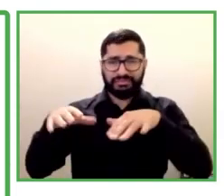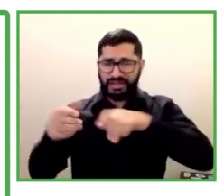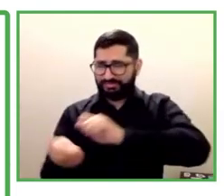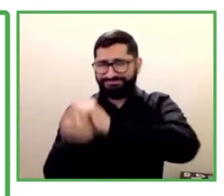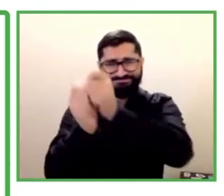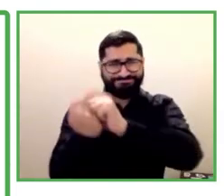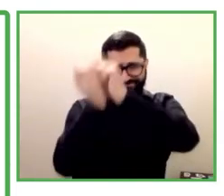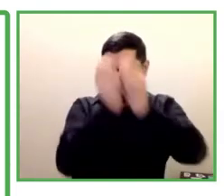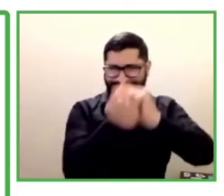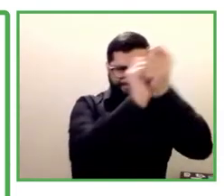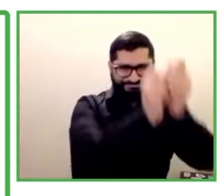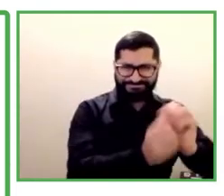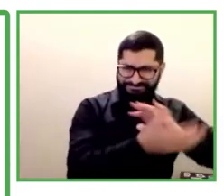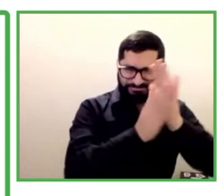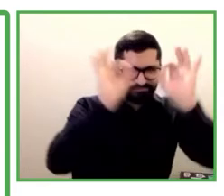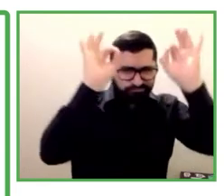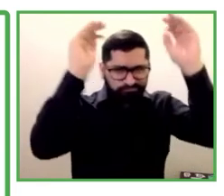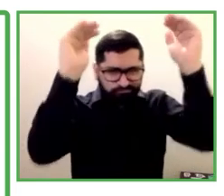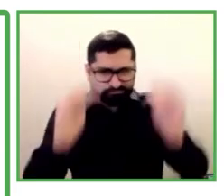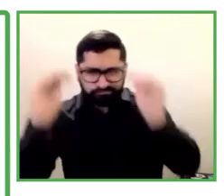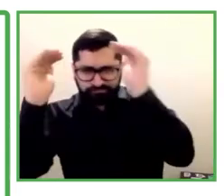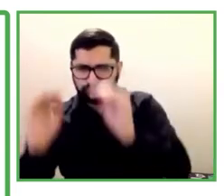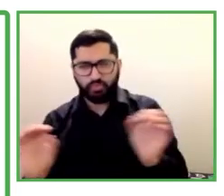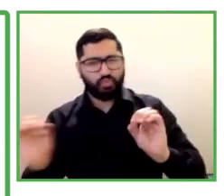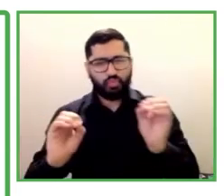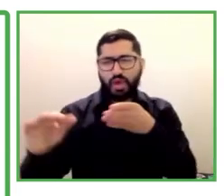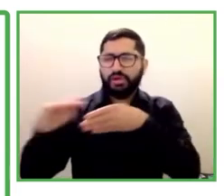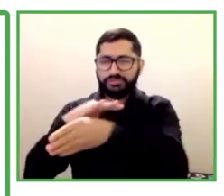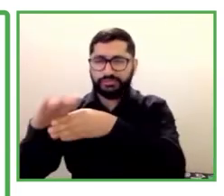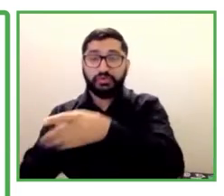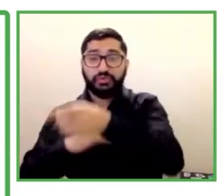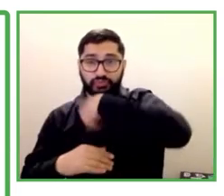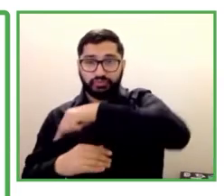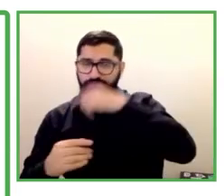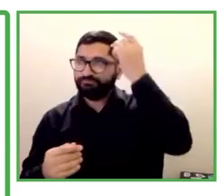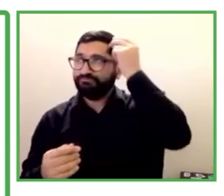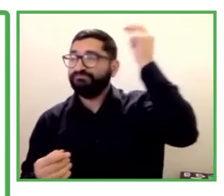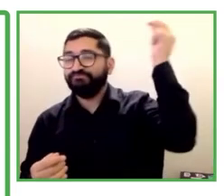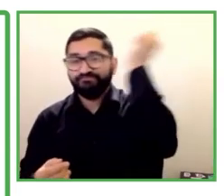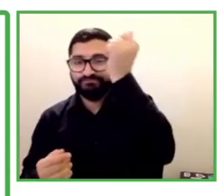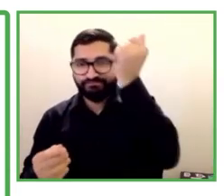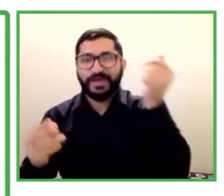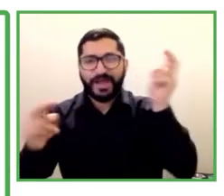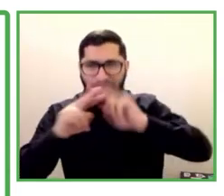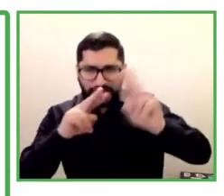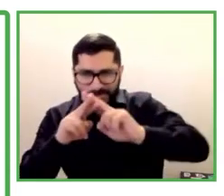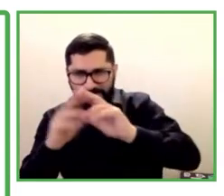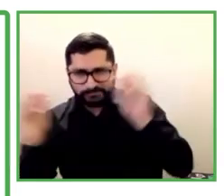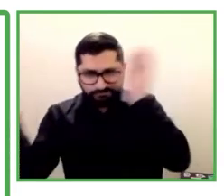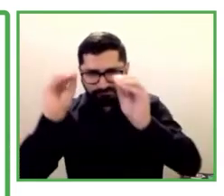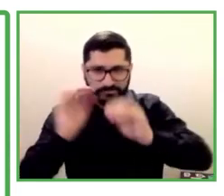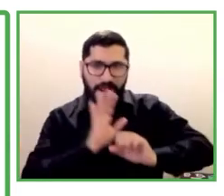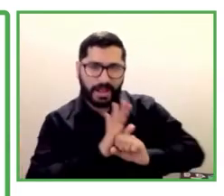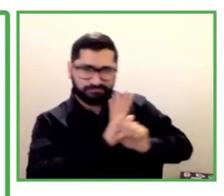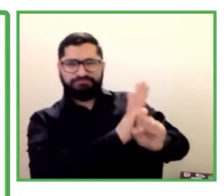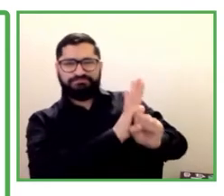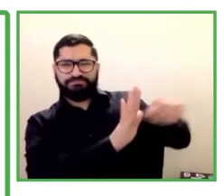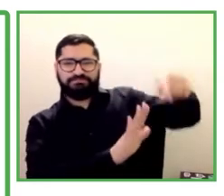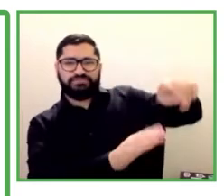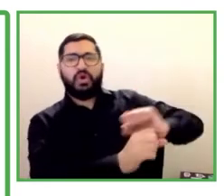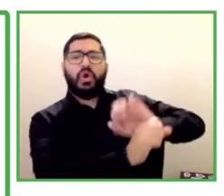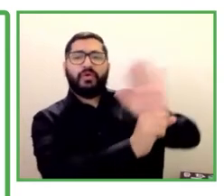iniciativas que manejamos intentan contrarrestar este efecto y esto consiste en la red